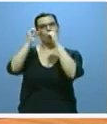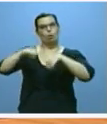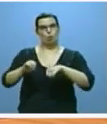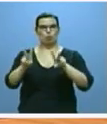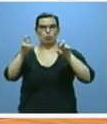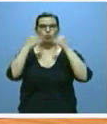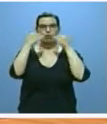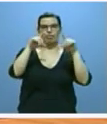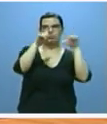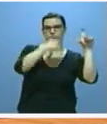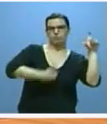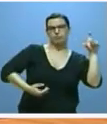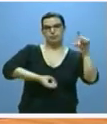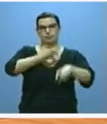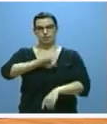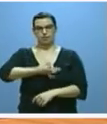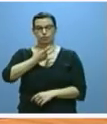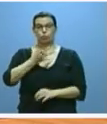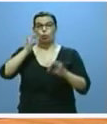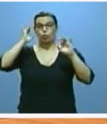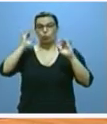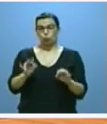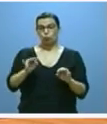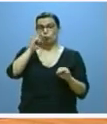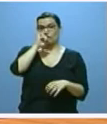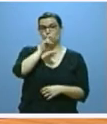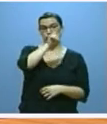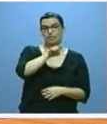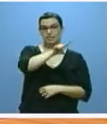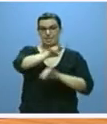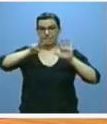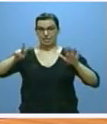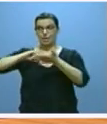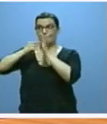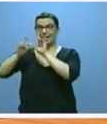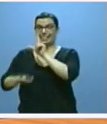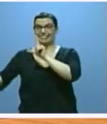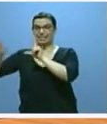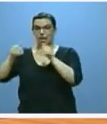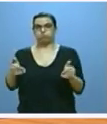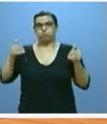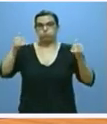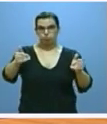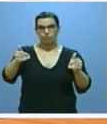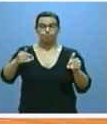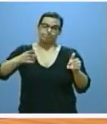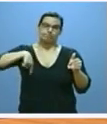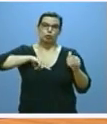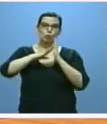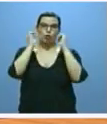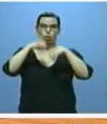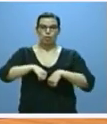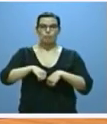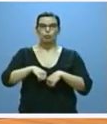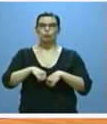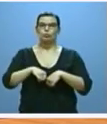diálogo social. Ante la prórroga a 2017 del Plan Estatal de Vivienda acordamos en el diálogo social la